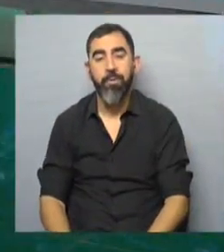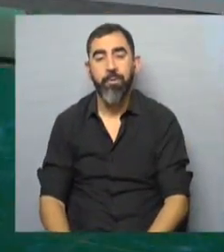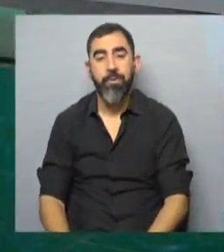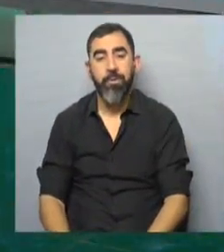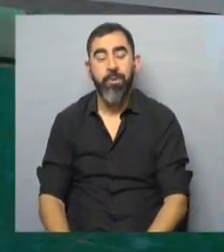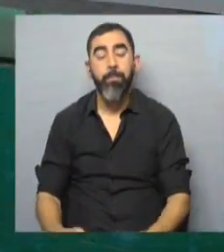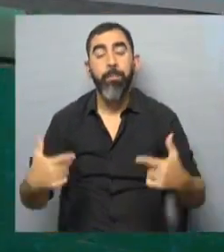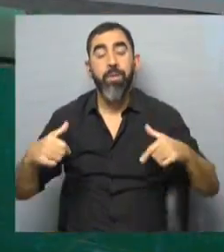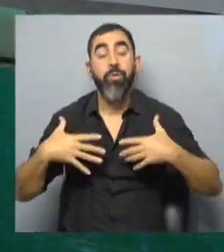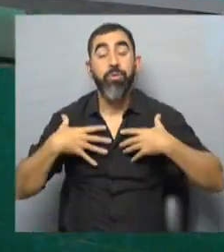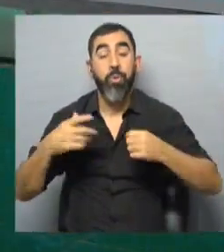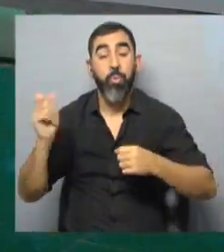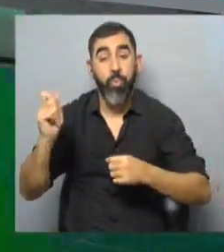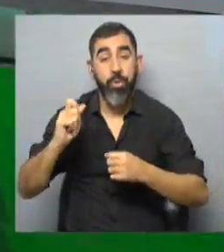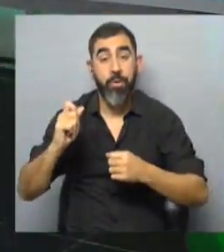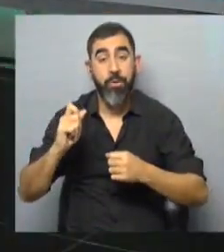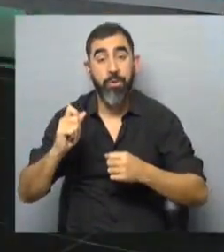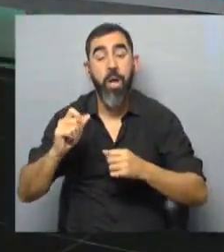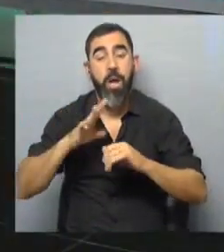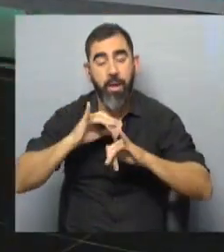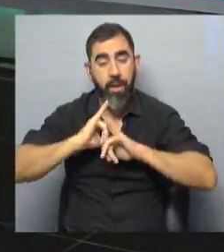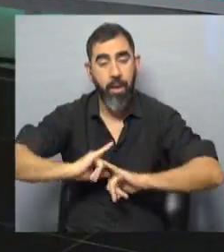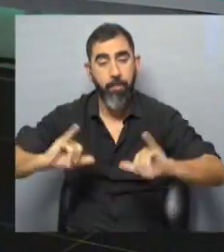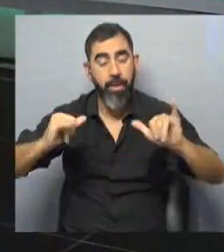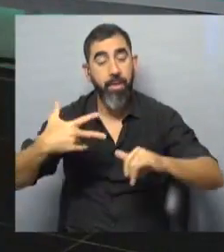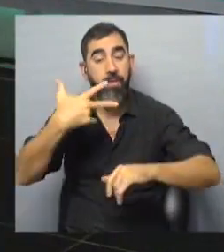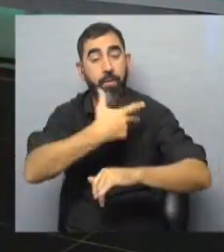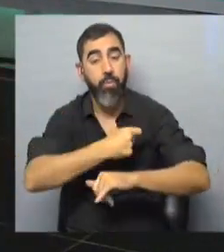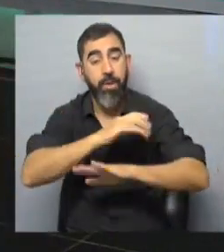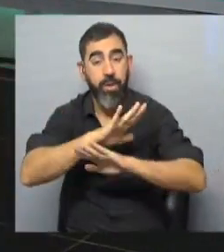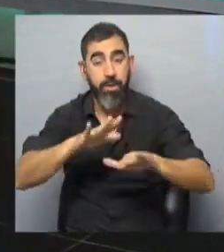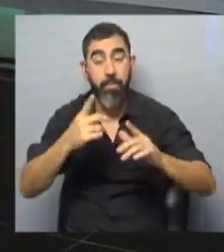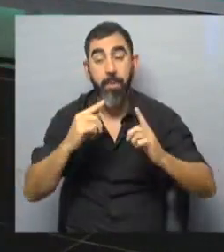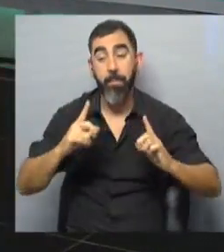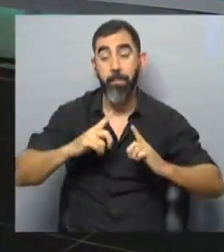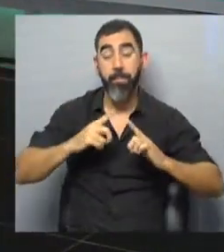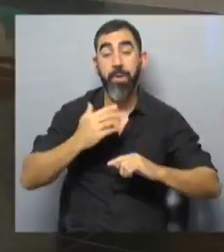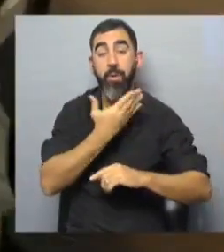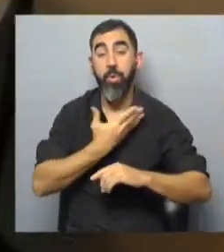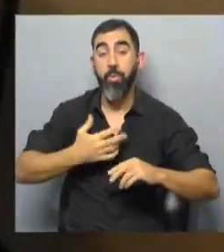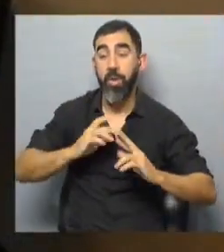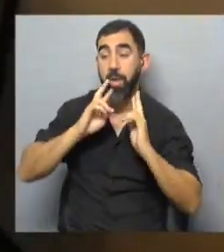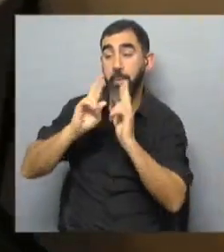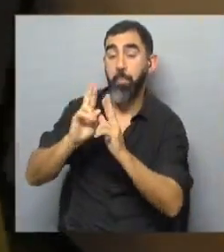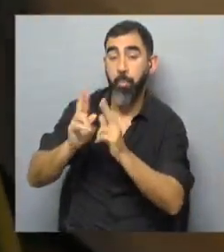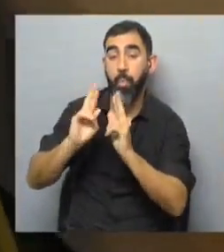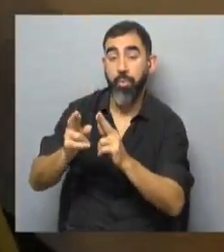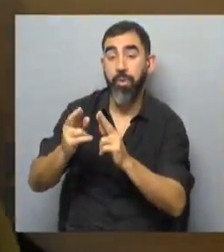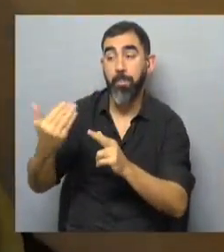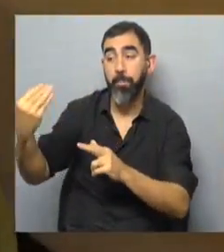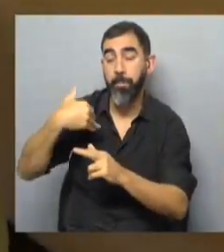El Ministerio de Salud Pública mantiene la campaña de vacunación, mientras espera que el gobierno dé una respuesta a la demanda